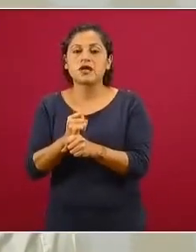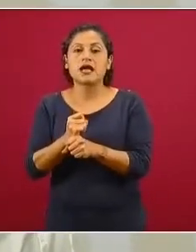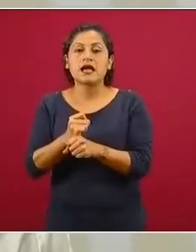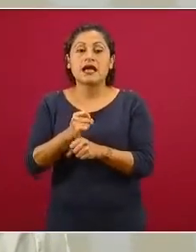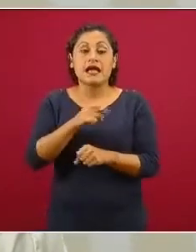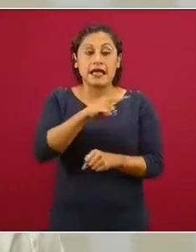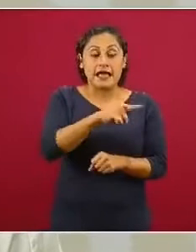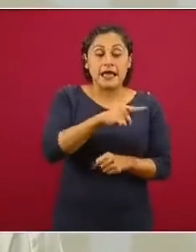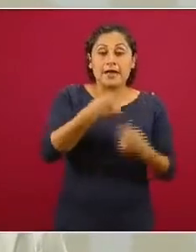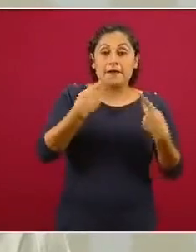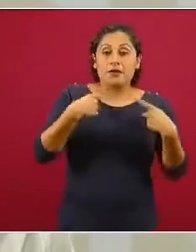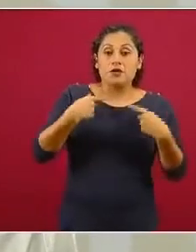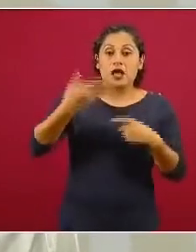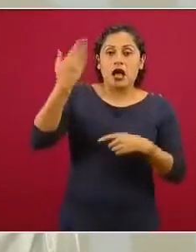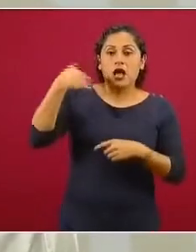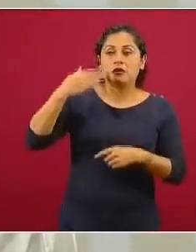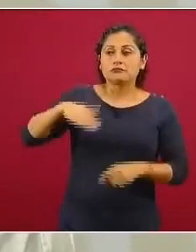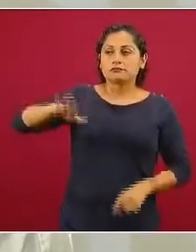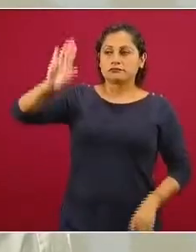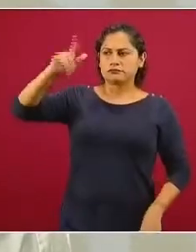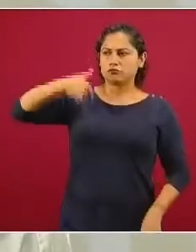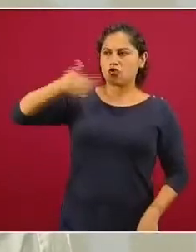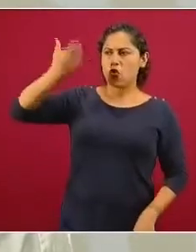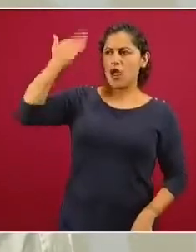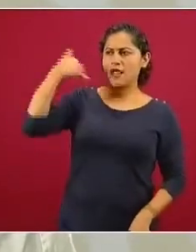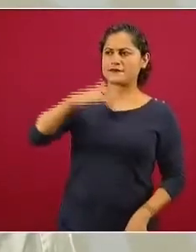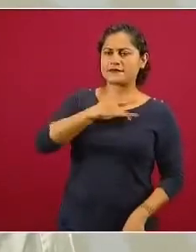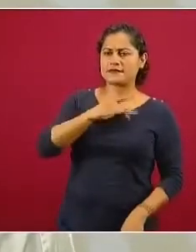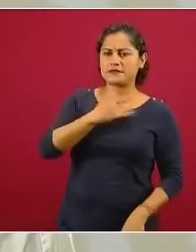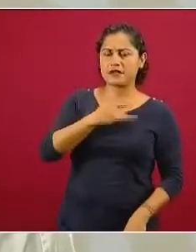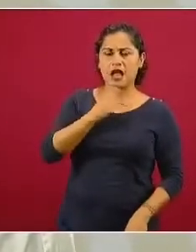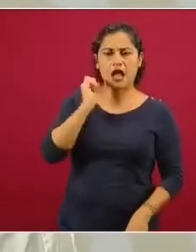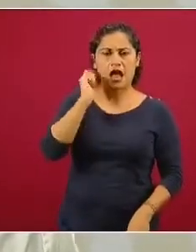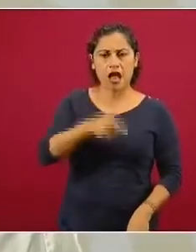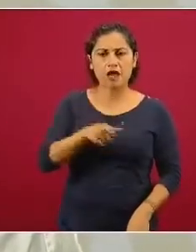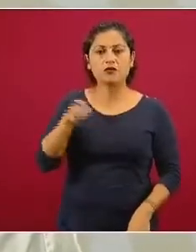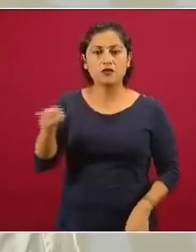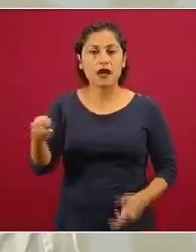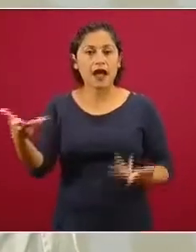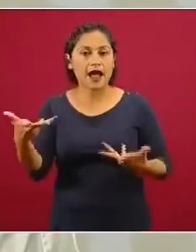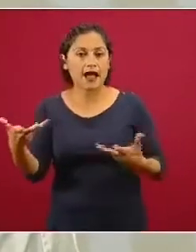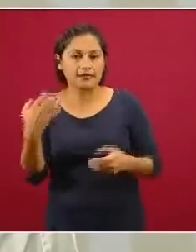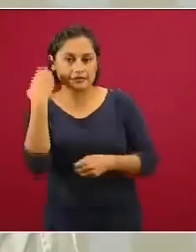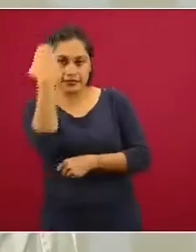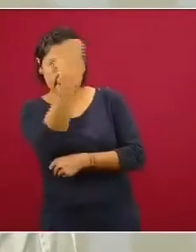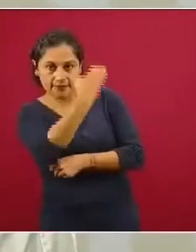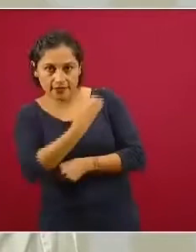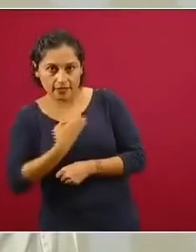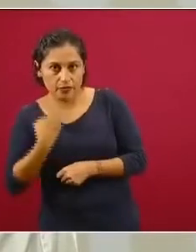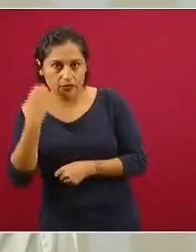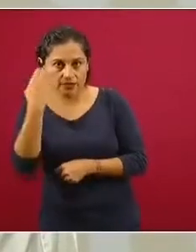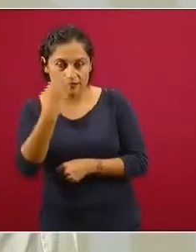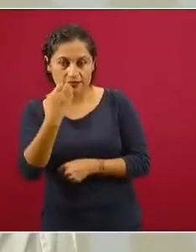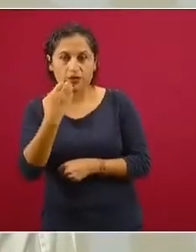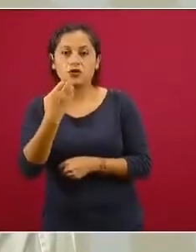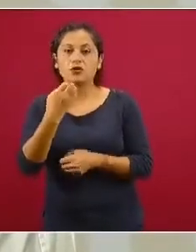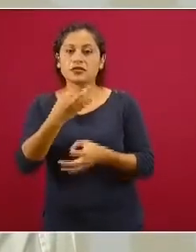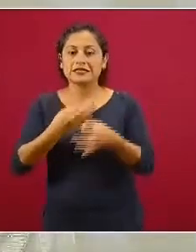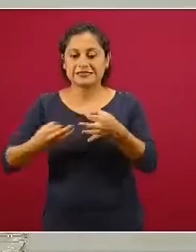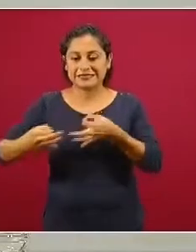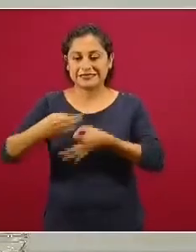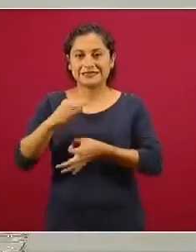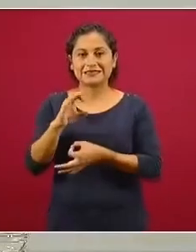y se le tomó una prueba serológica. Recuerden que no es PCR, la prueba